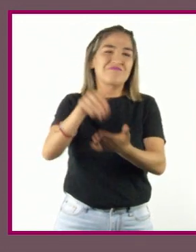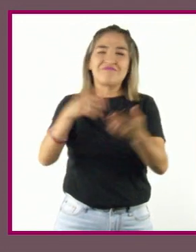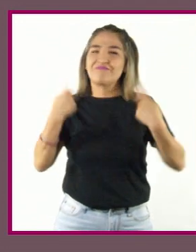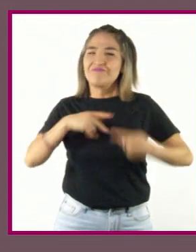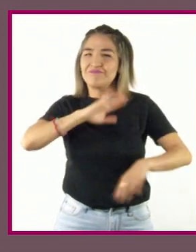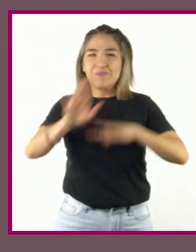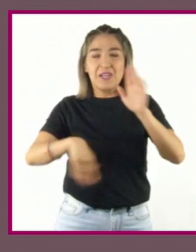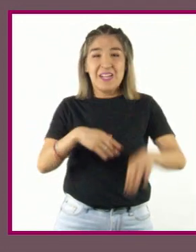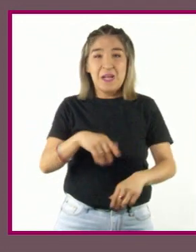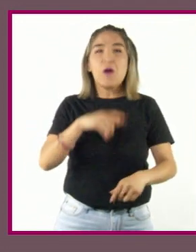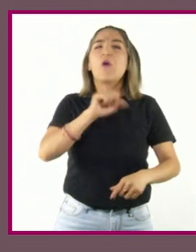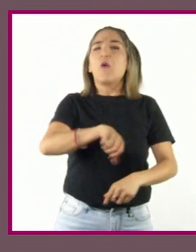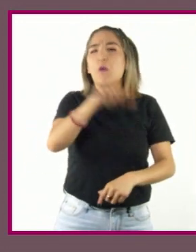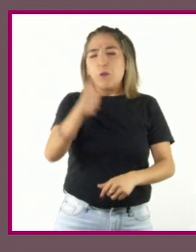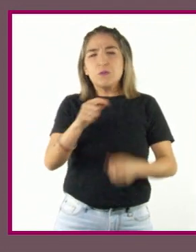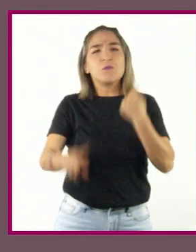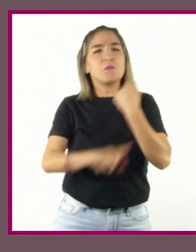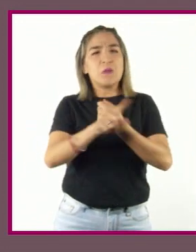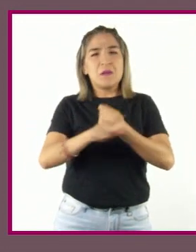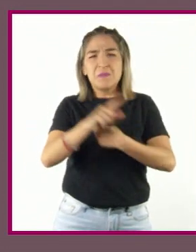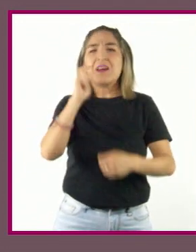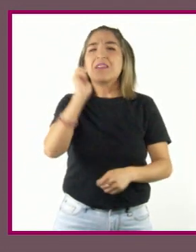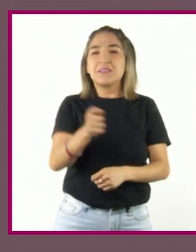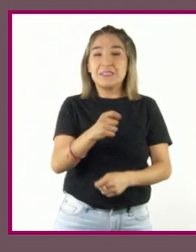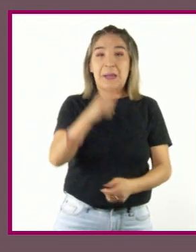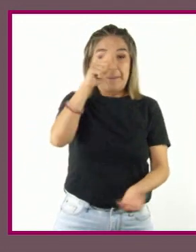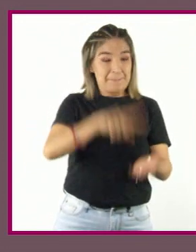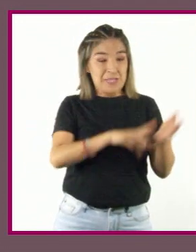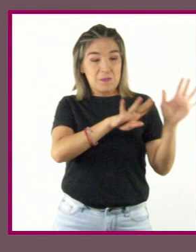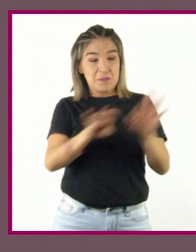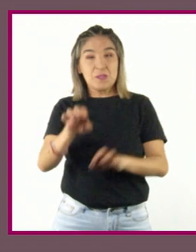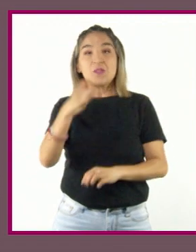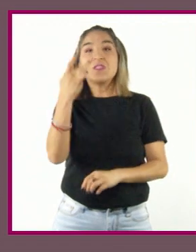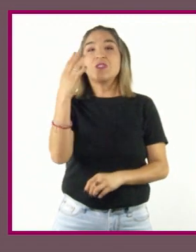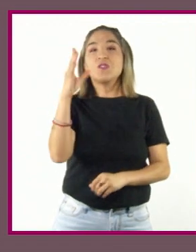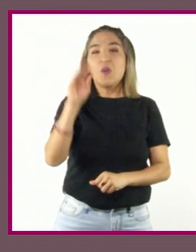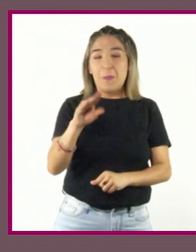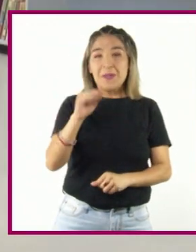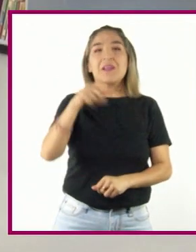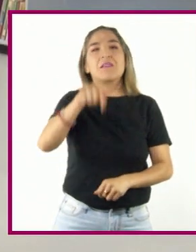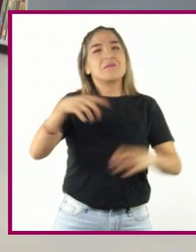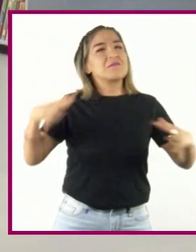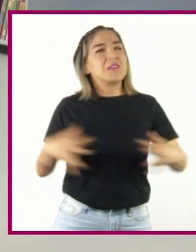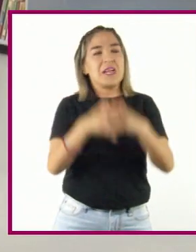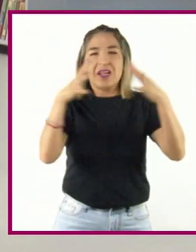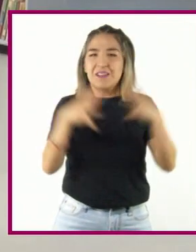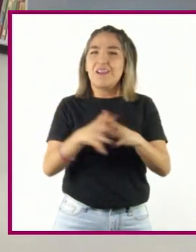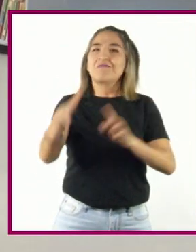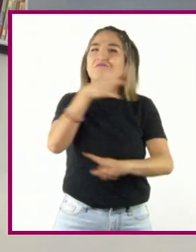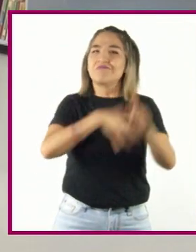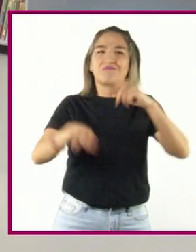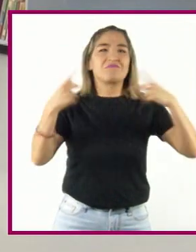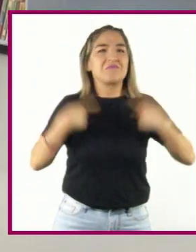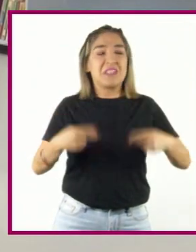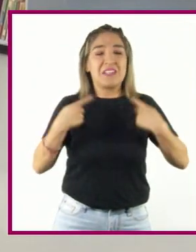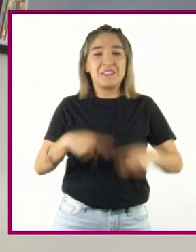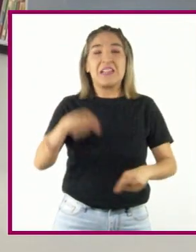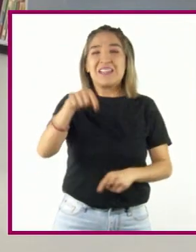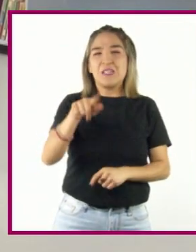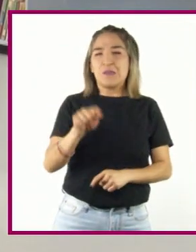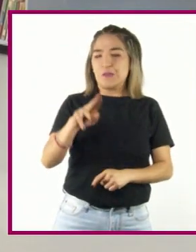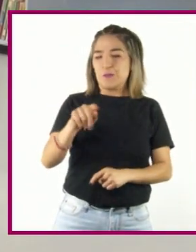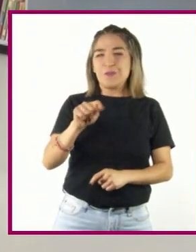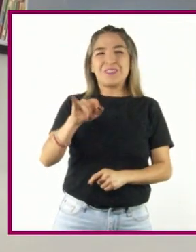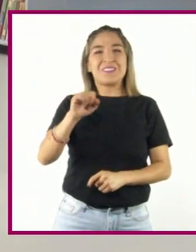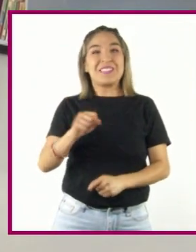Tras otros conflictos, en los años siguientes, en 1990 comenzó una guerra civil. Muchos de los Tutsis,